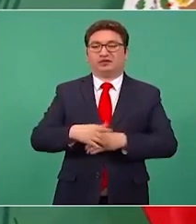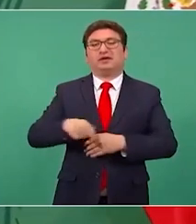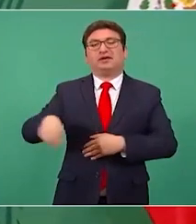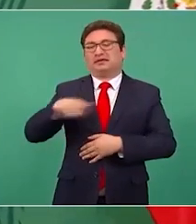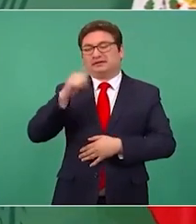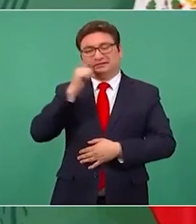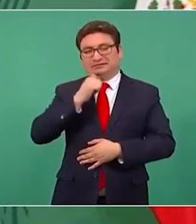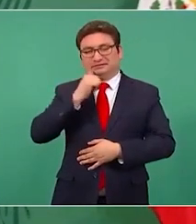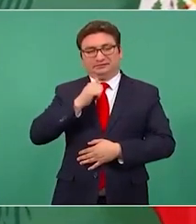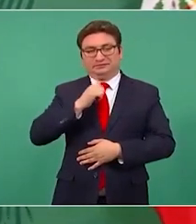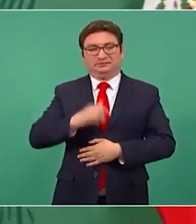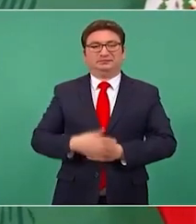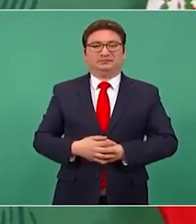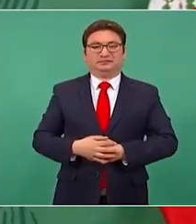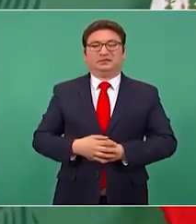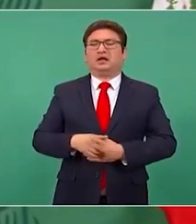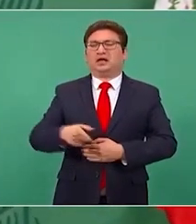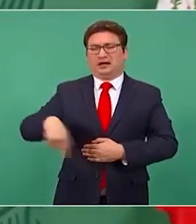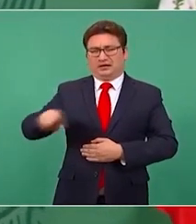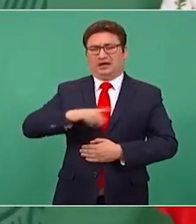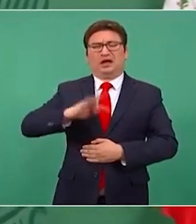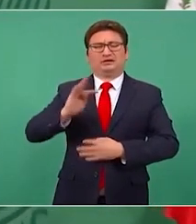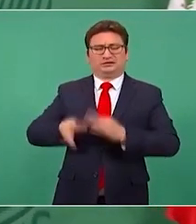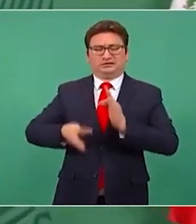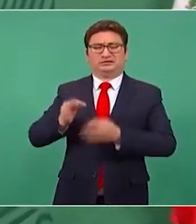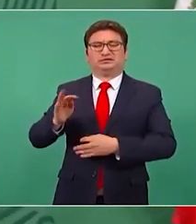aceptados,